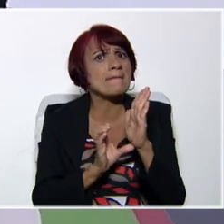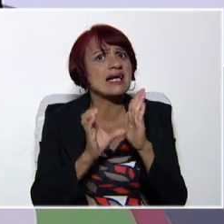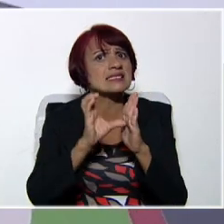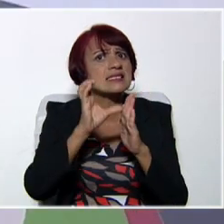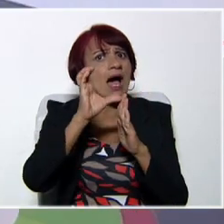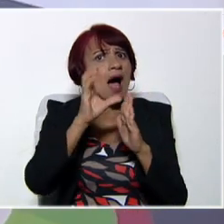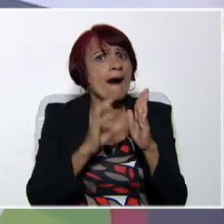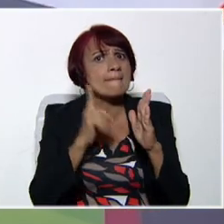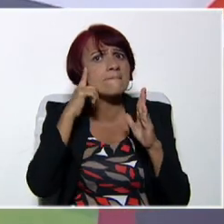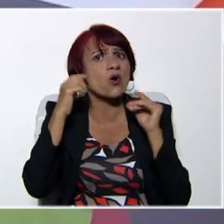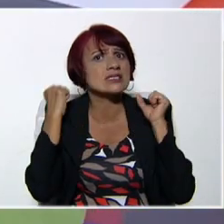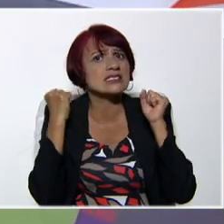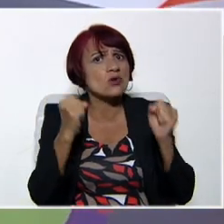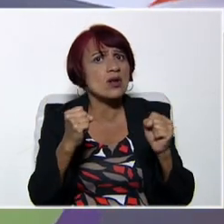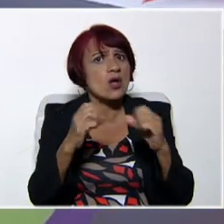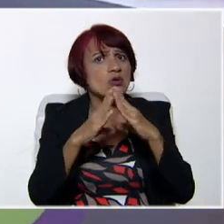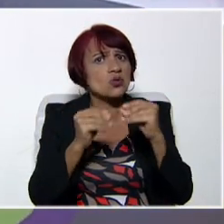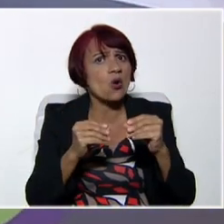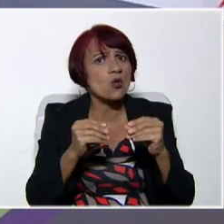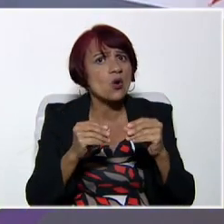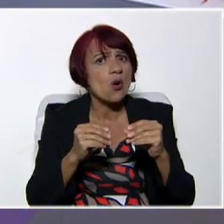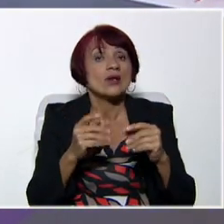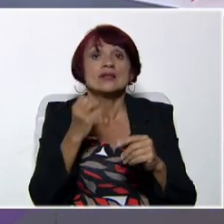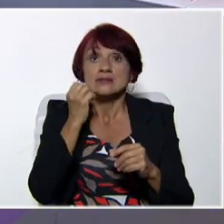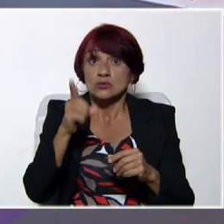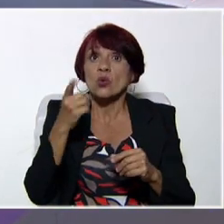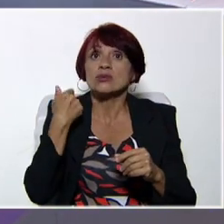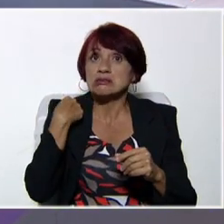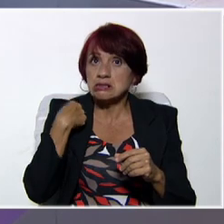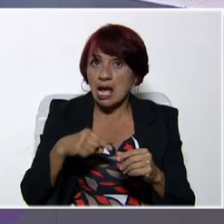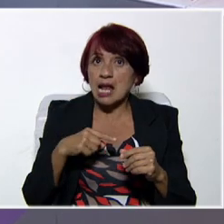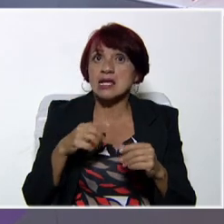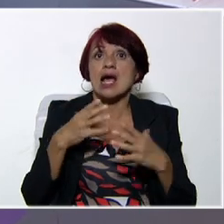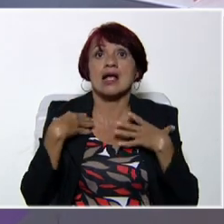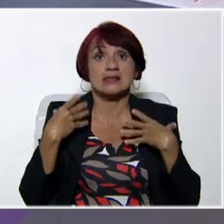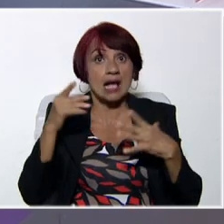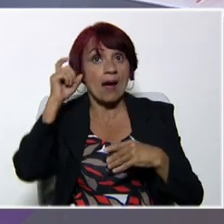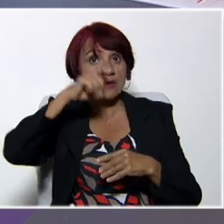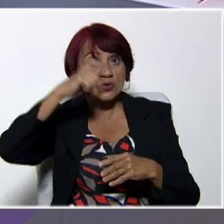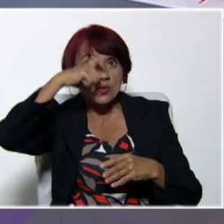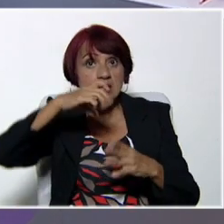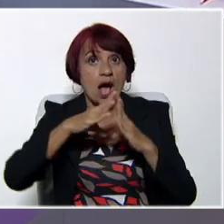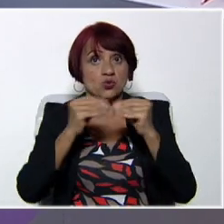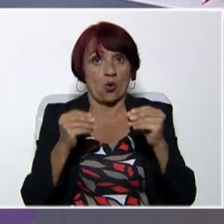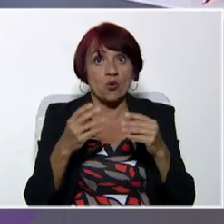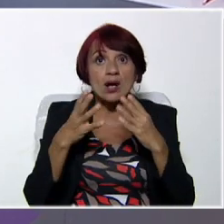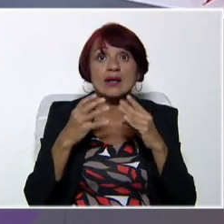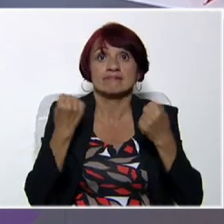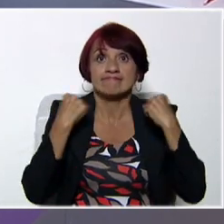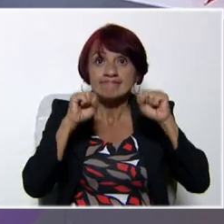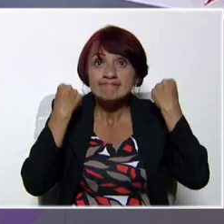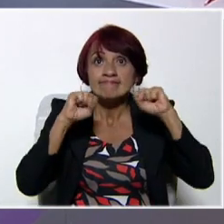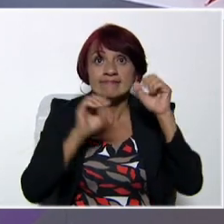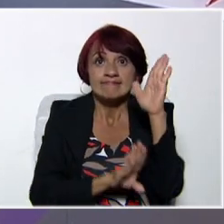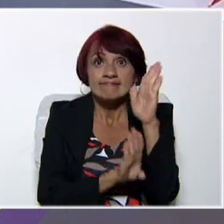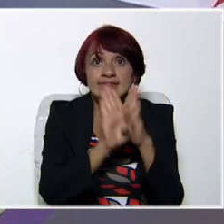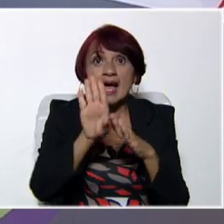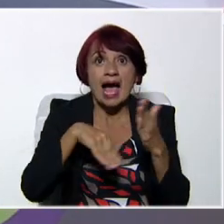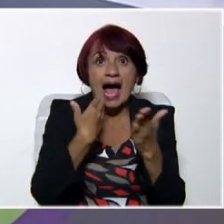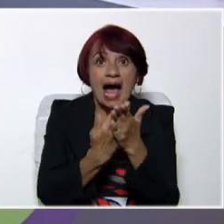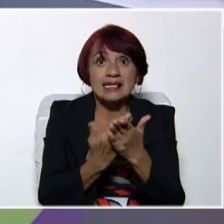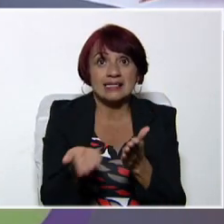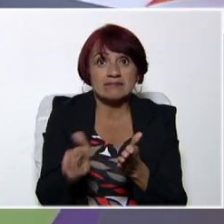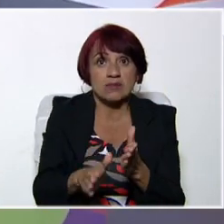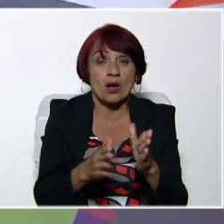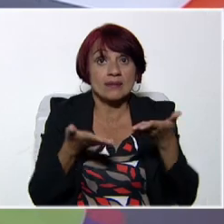practicando eso viernes a viernes. Por supuesto que tienes potencialidades y eso lo desarrollamos desde que nacemos hasta el día que morimos.